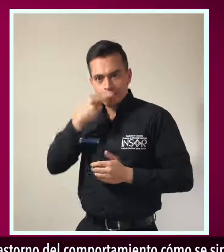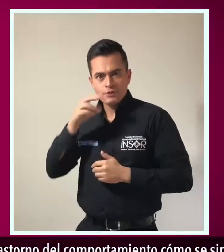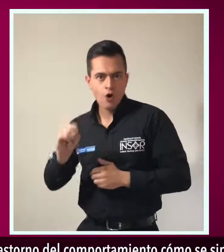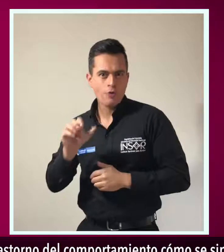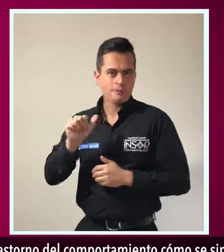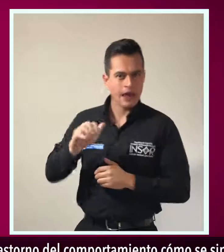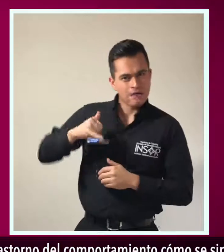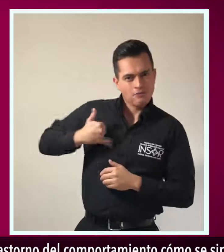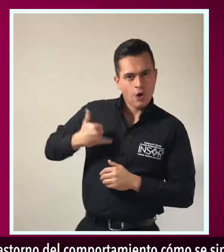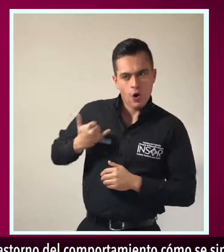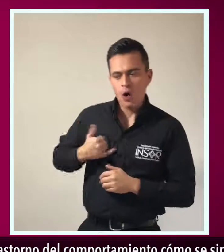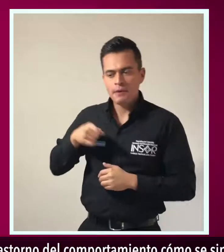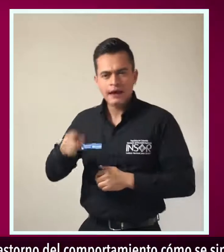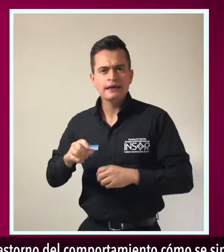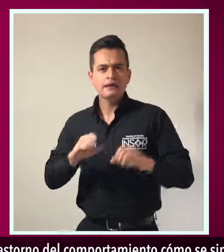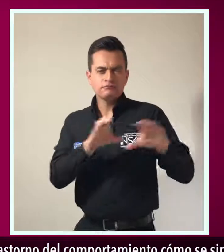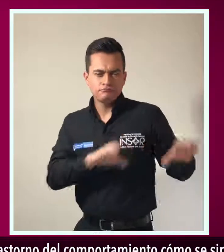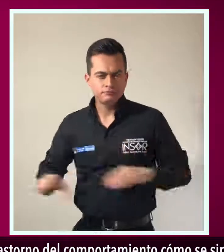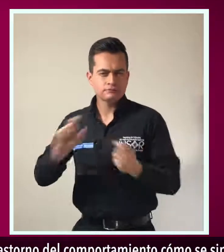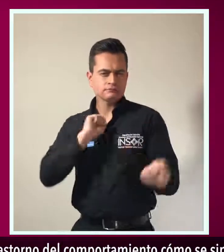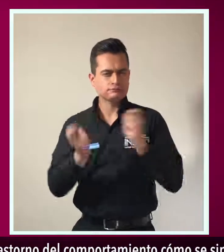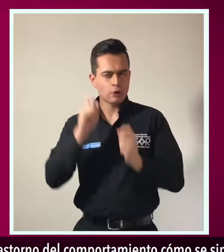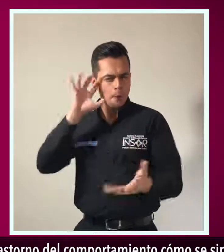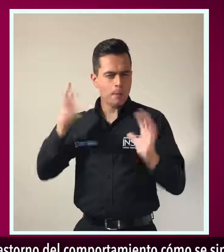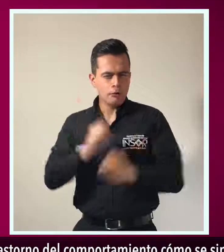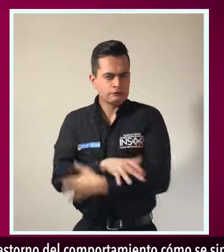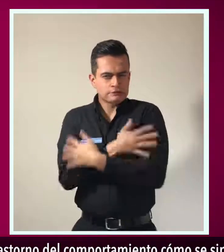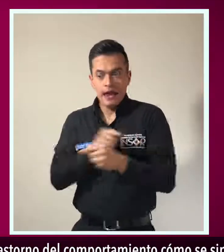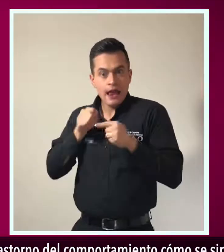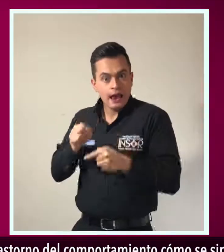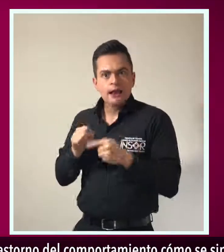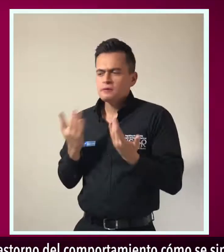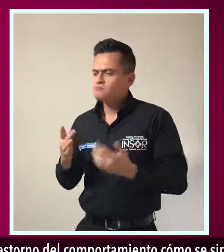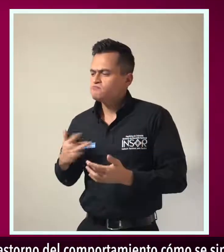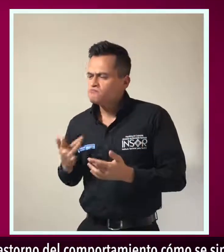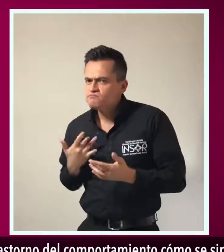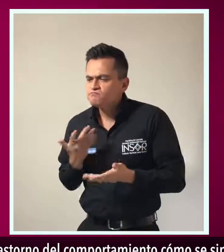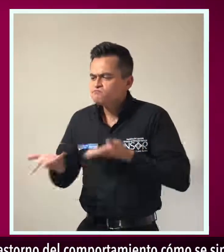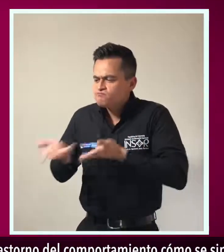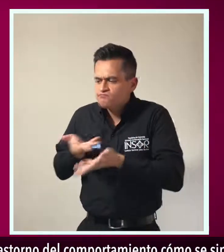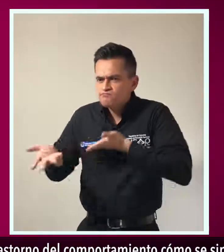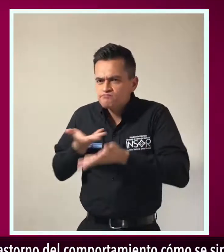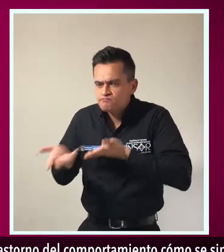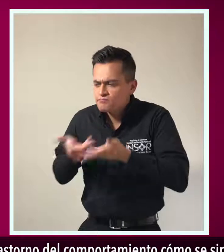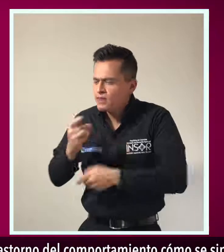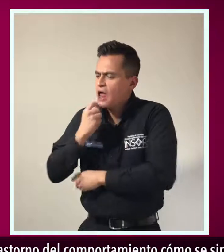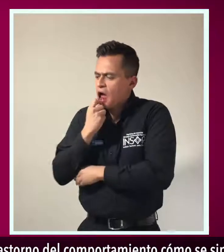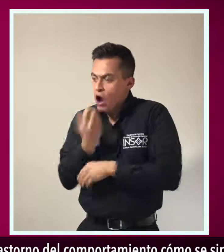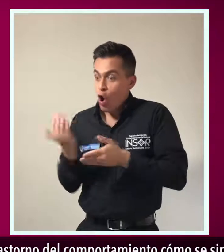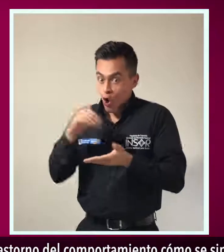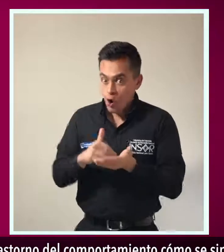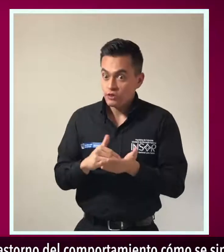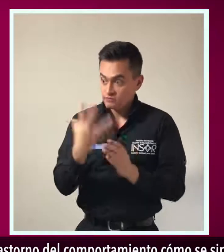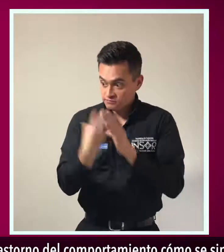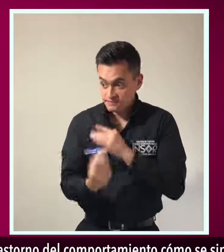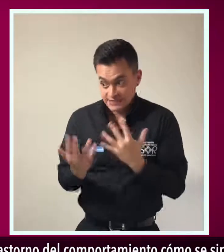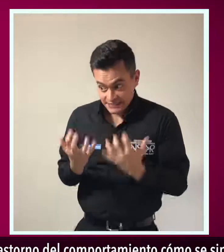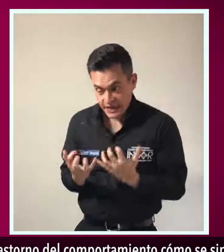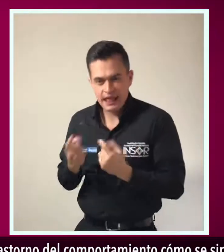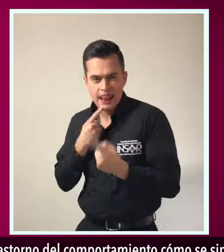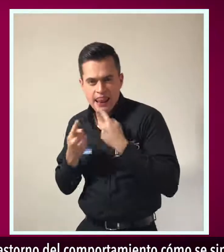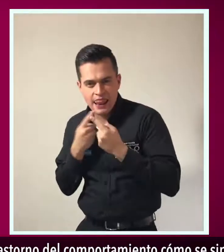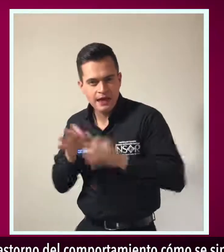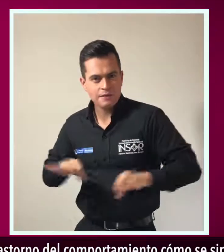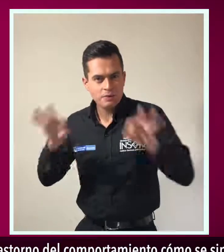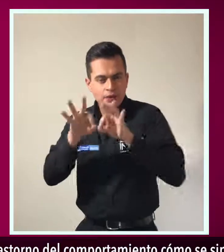Evalúe junto con el niño, niña o adolescente con trastorno del comportamiento cómo se sintió en la salida y explore su interés por realizarlo